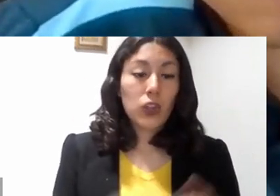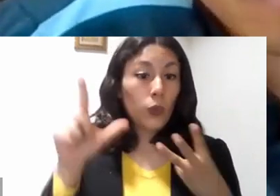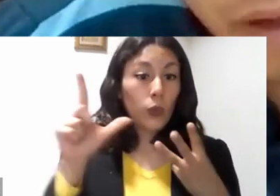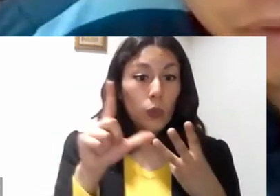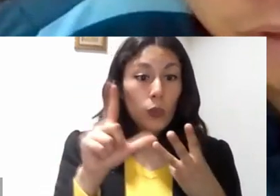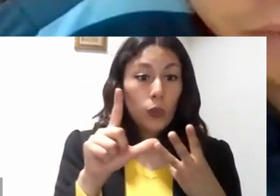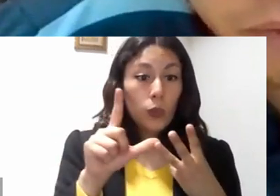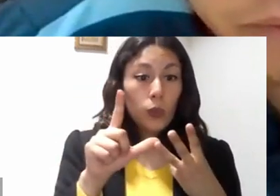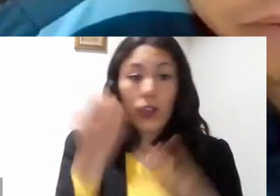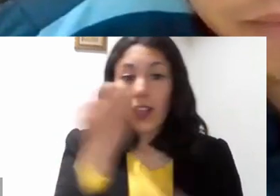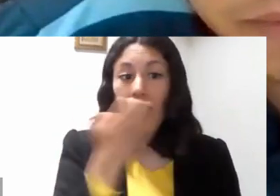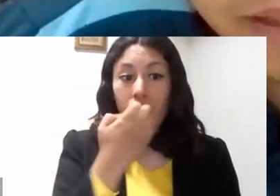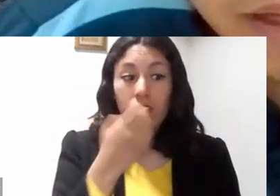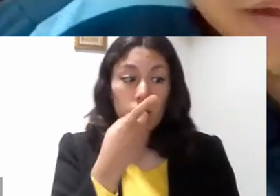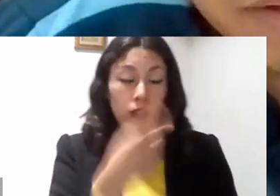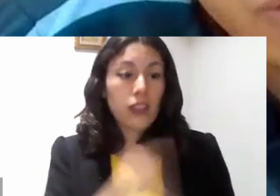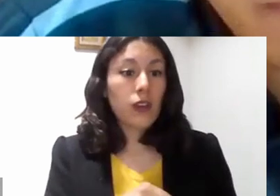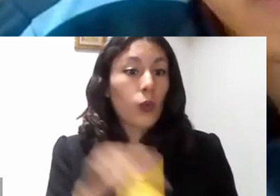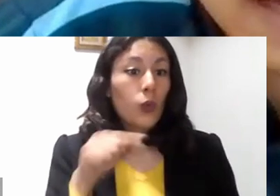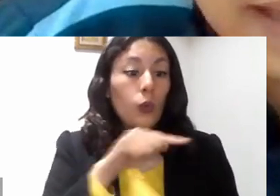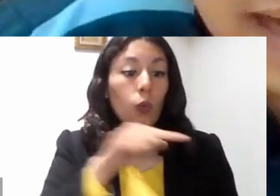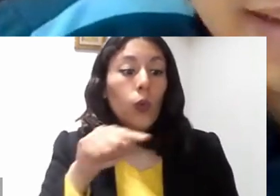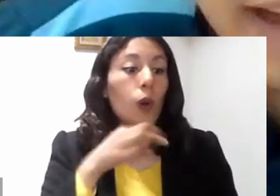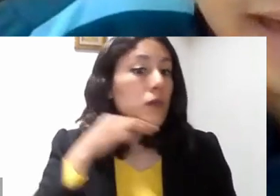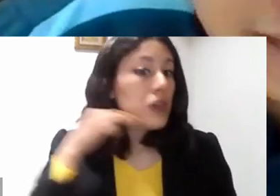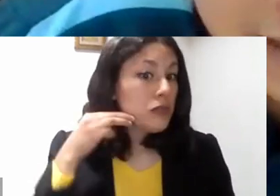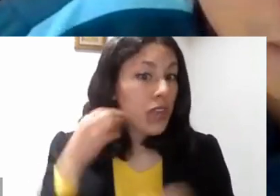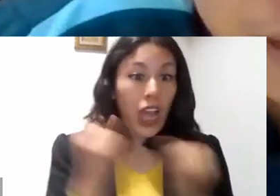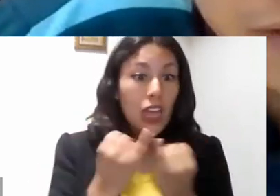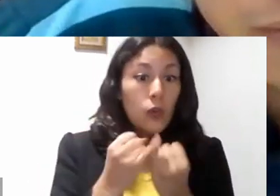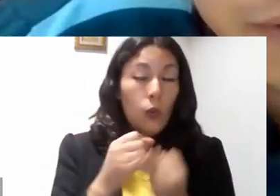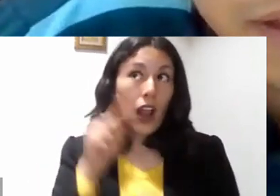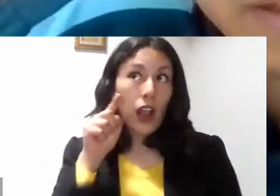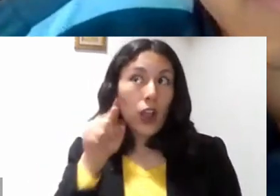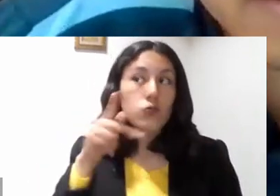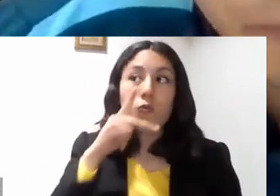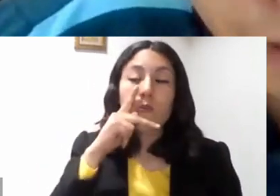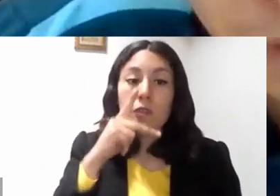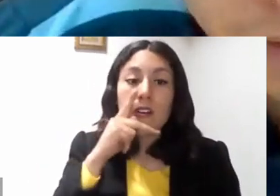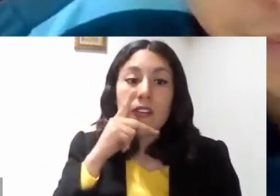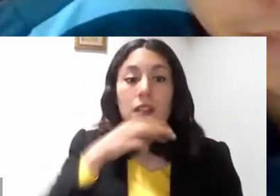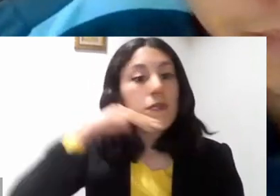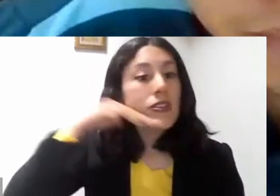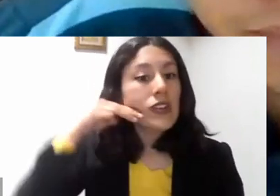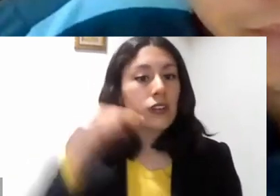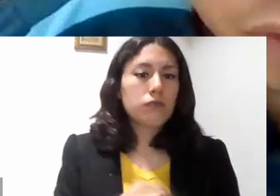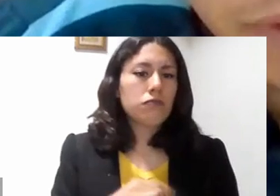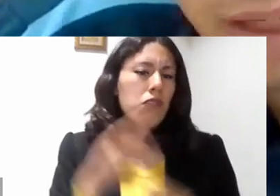misericordiosos como su padre es misericordioso. no son las personas sanas las que necesitan médicos, sino las enfermas.